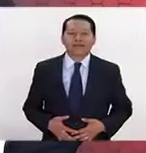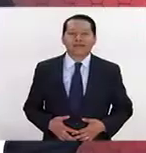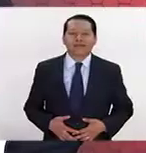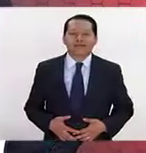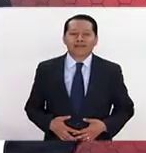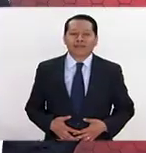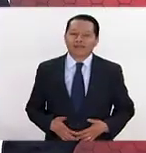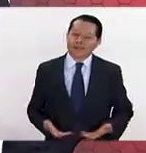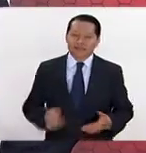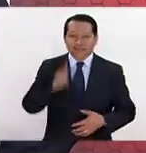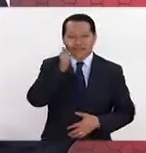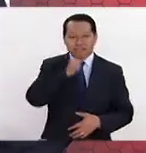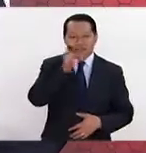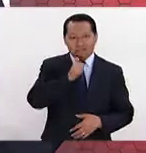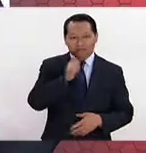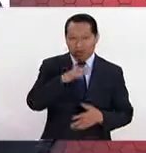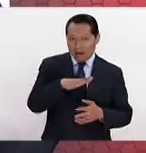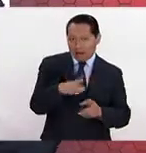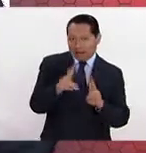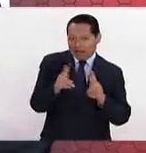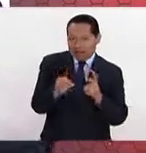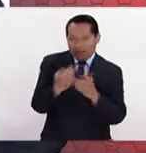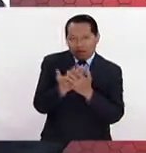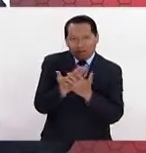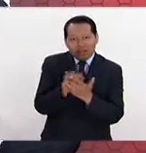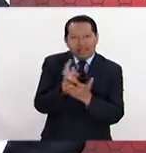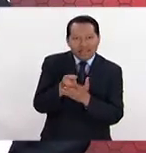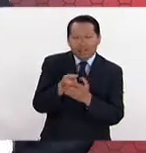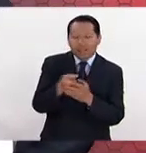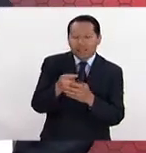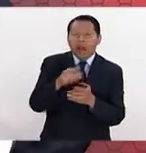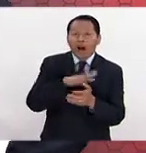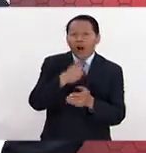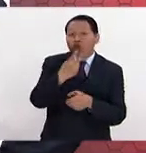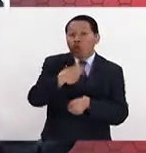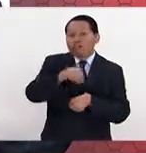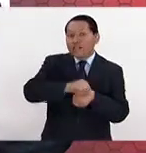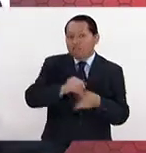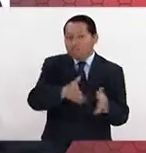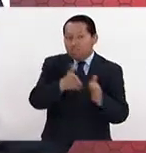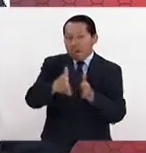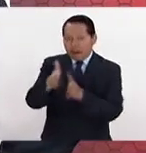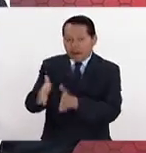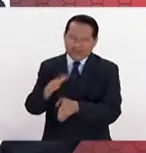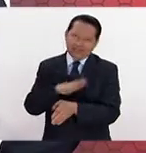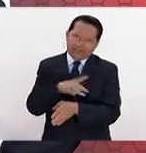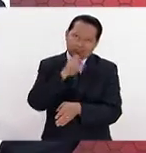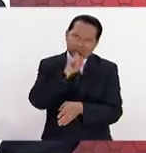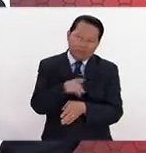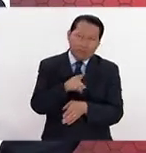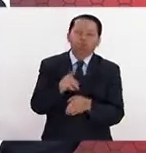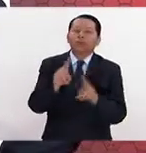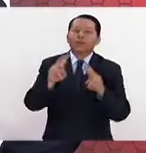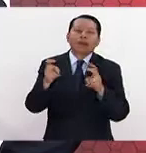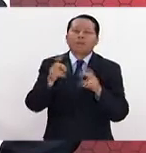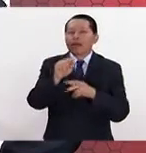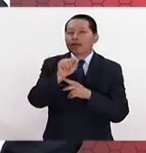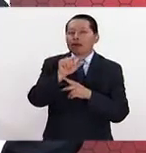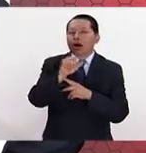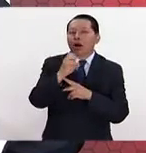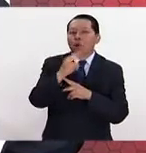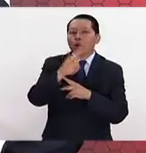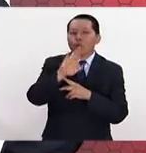y siempre esta es una de las sesiones más esperadas cada dos semanas esta Cuba 8 precisamente donde hablaremos de las